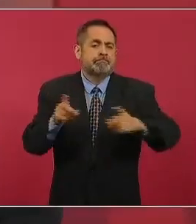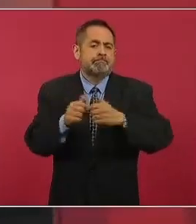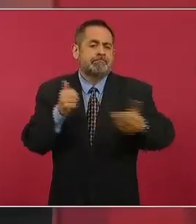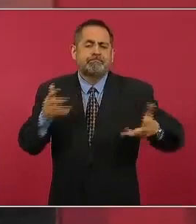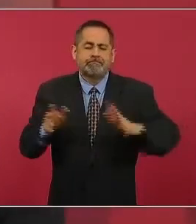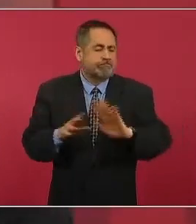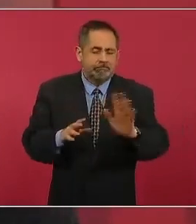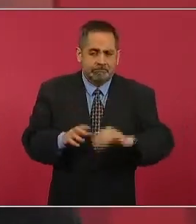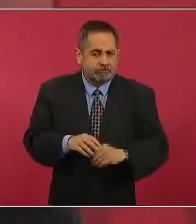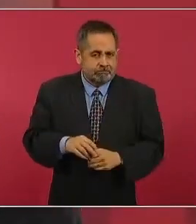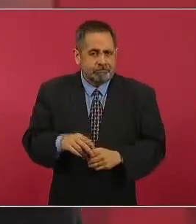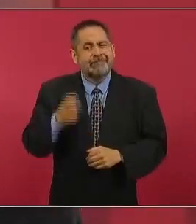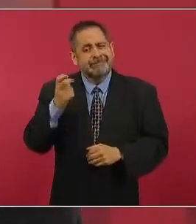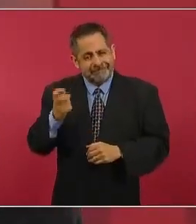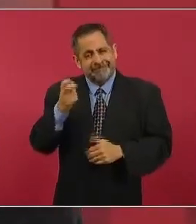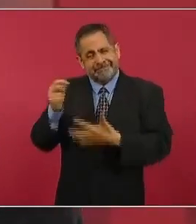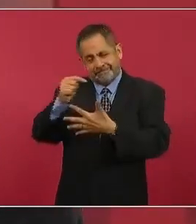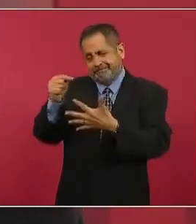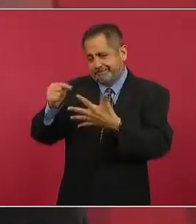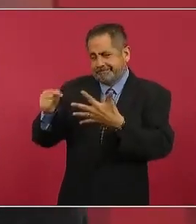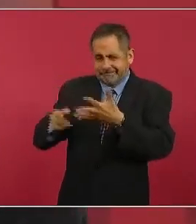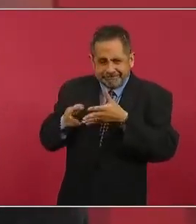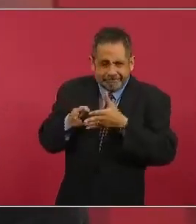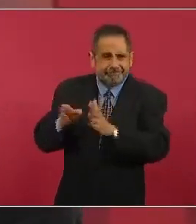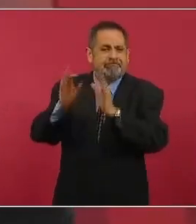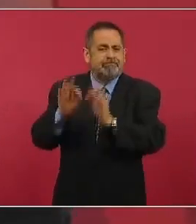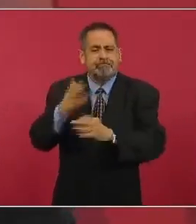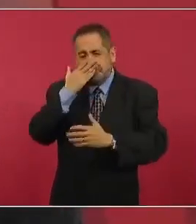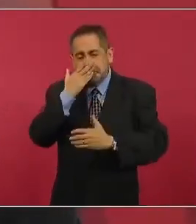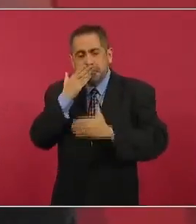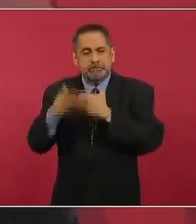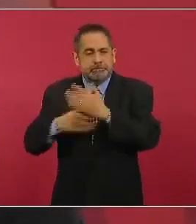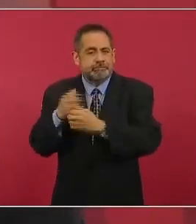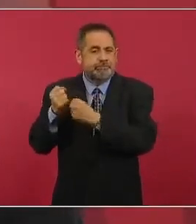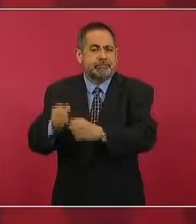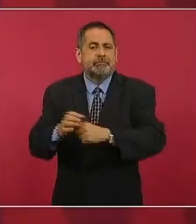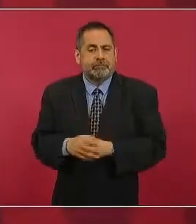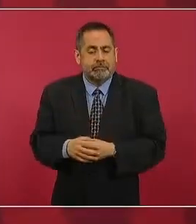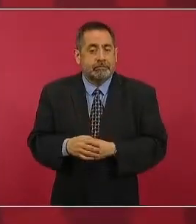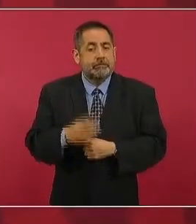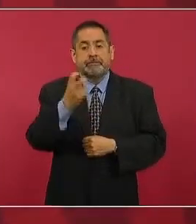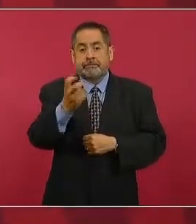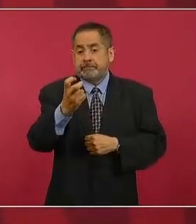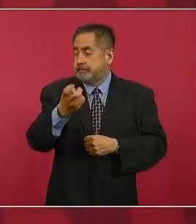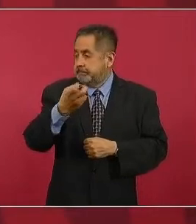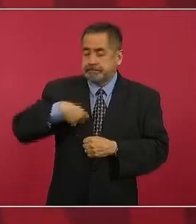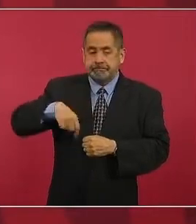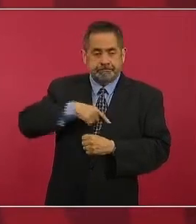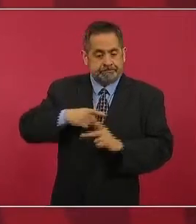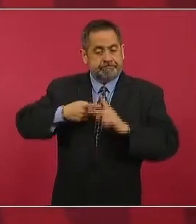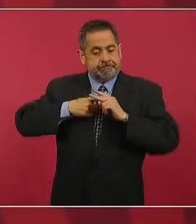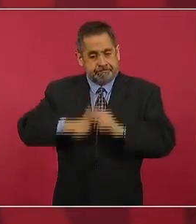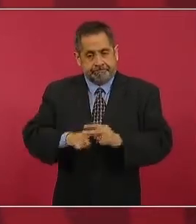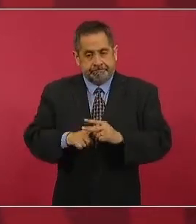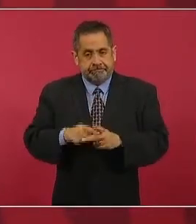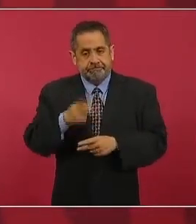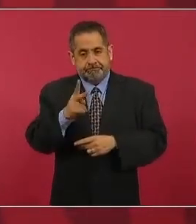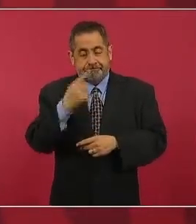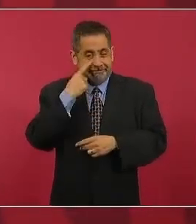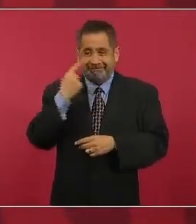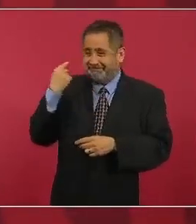Ese es el camino. Y eso es lo que hemos iniciado. Pero esto